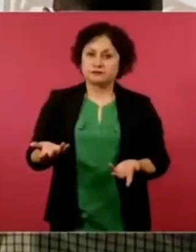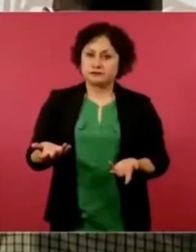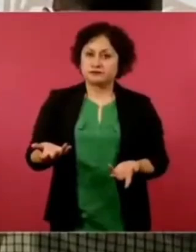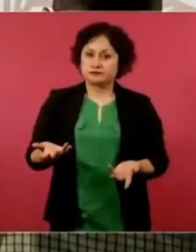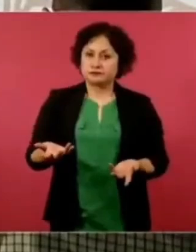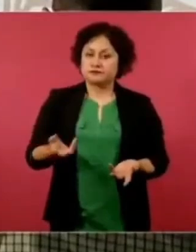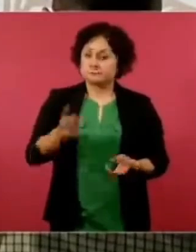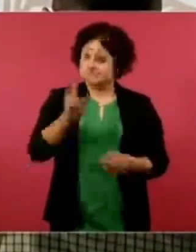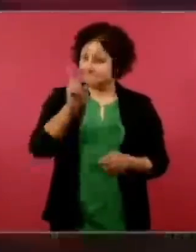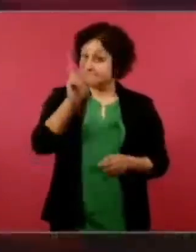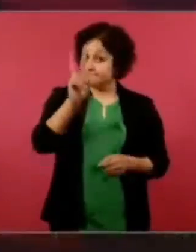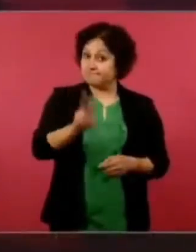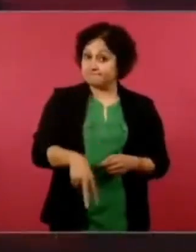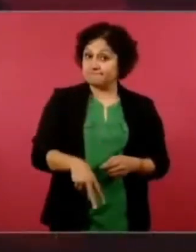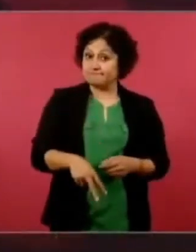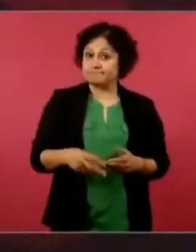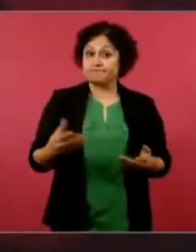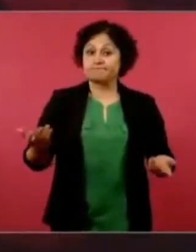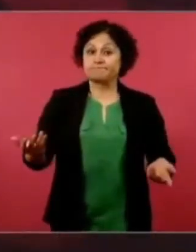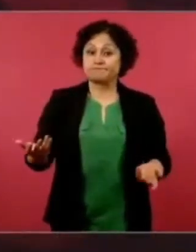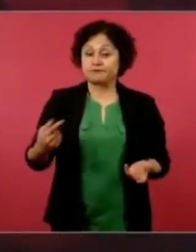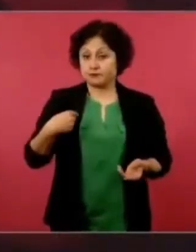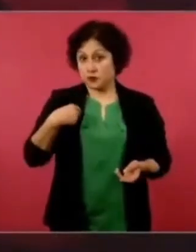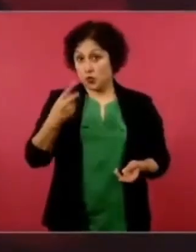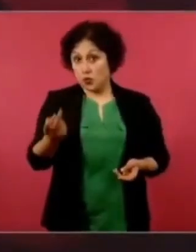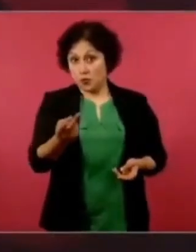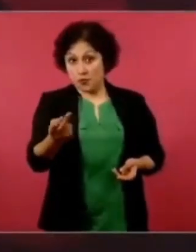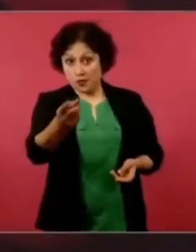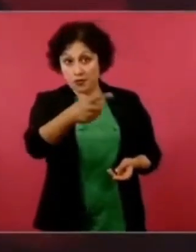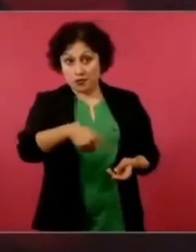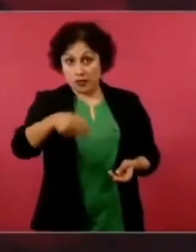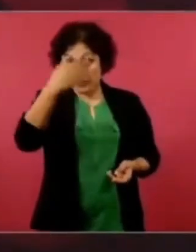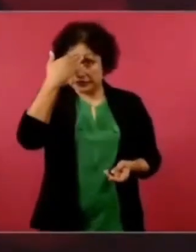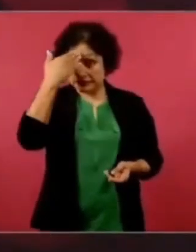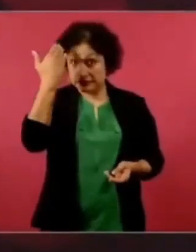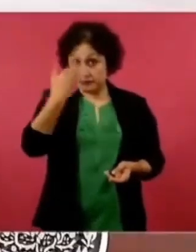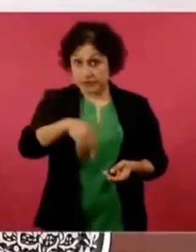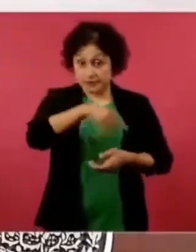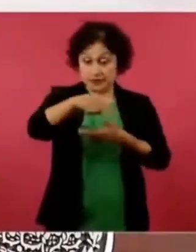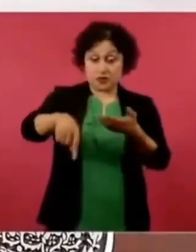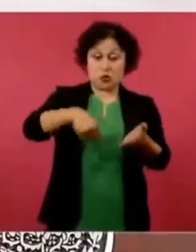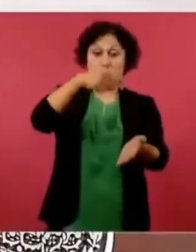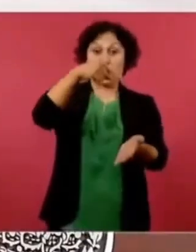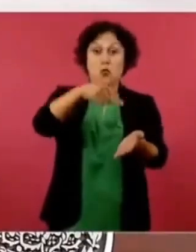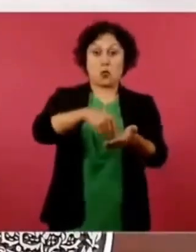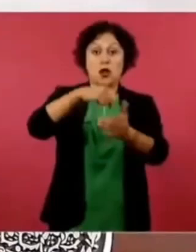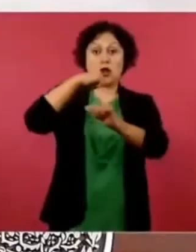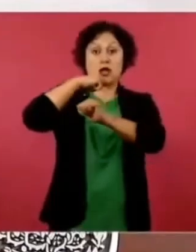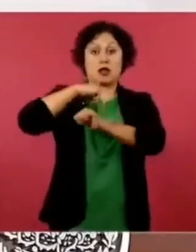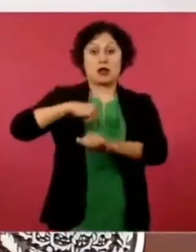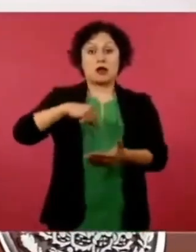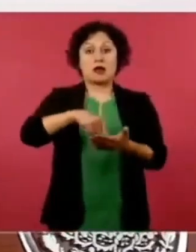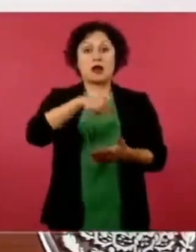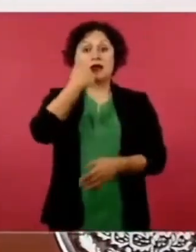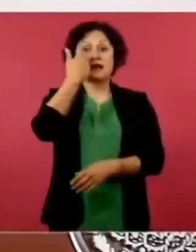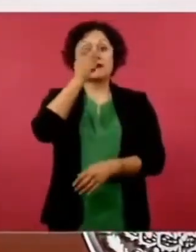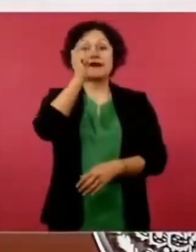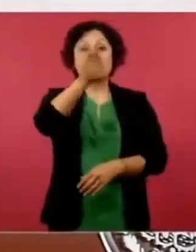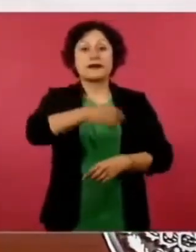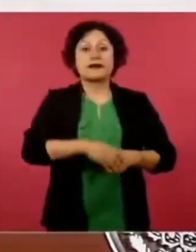¿Y saben qué ofrecían las autoridades locales? Que saliera el Ejército,